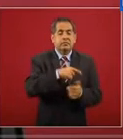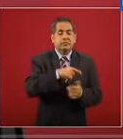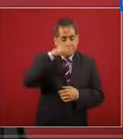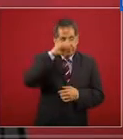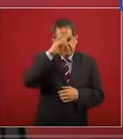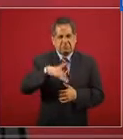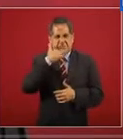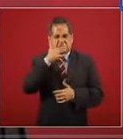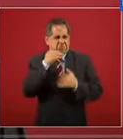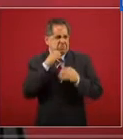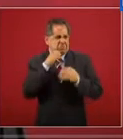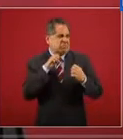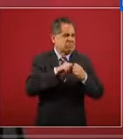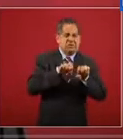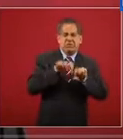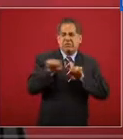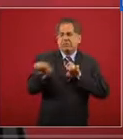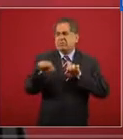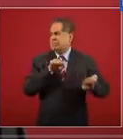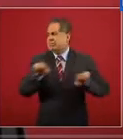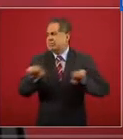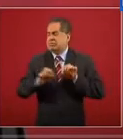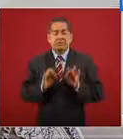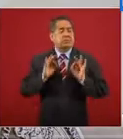escrúpulos morales de ninguna índole